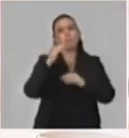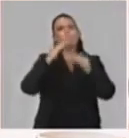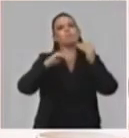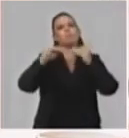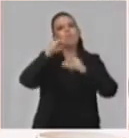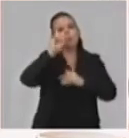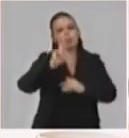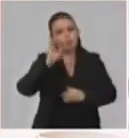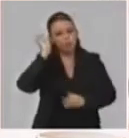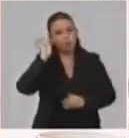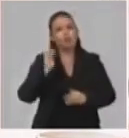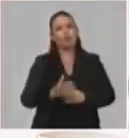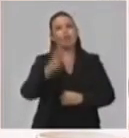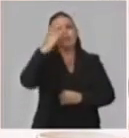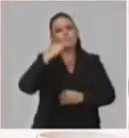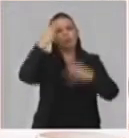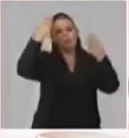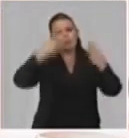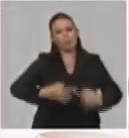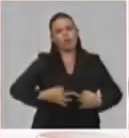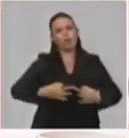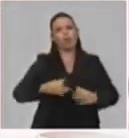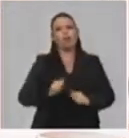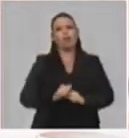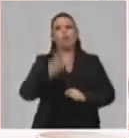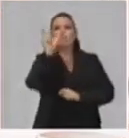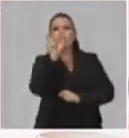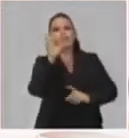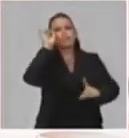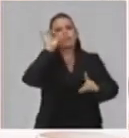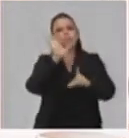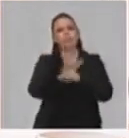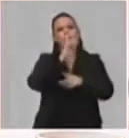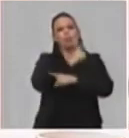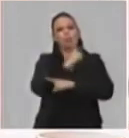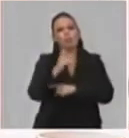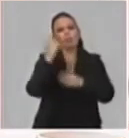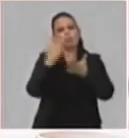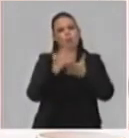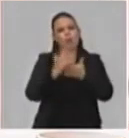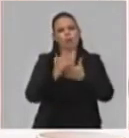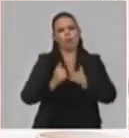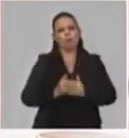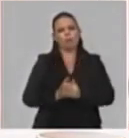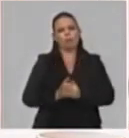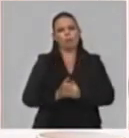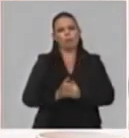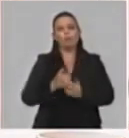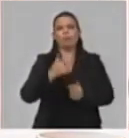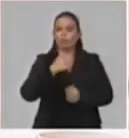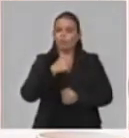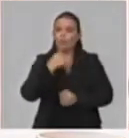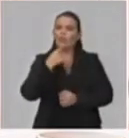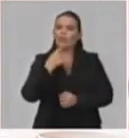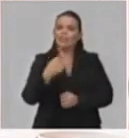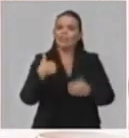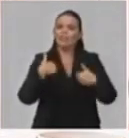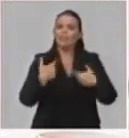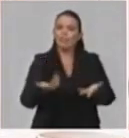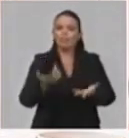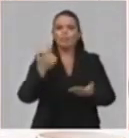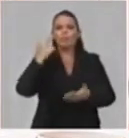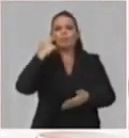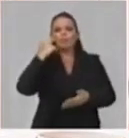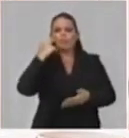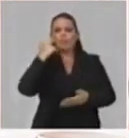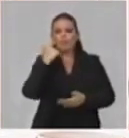usted me diga cuándo inicie el curso escolar. Y entonces, bueno, realmente yo voy a decir lo siguiente, teniendo en cuenta el comportamiento